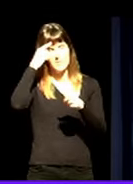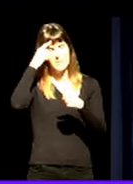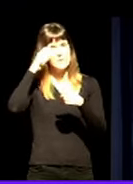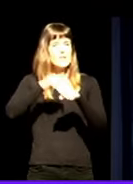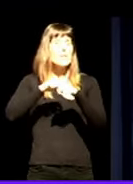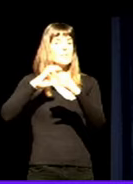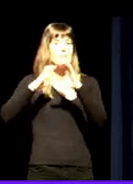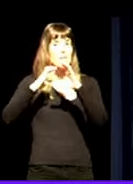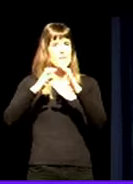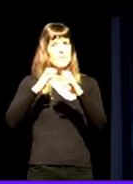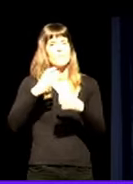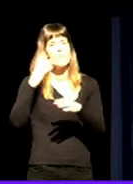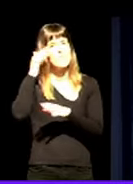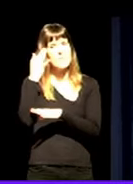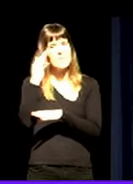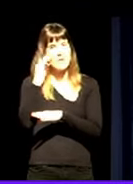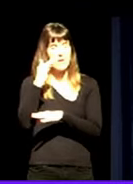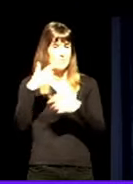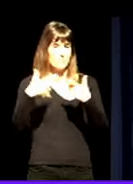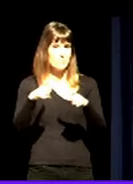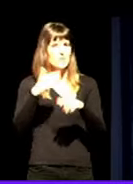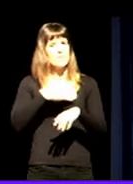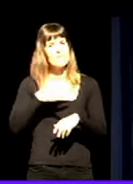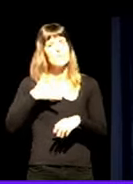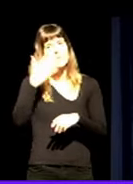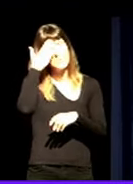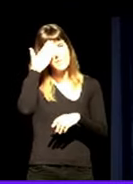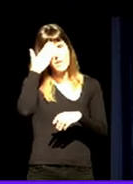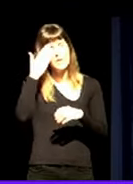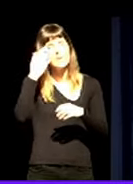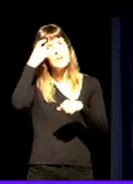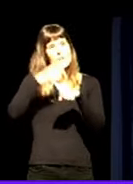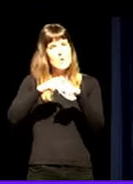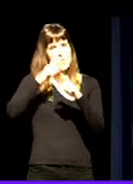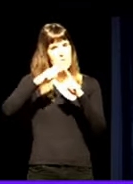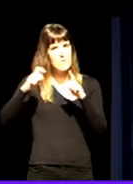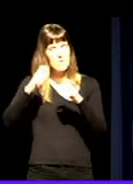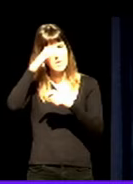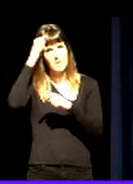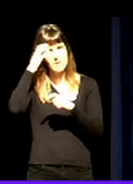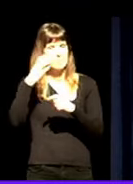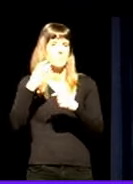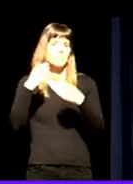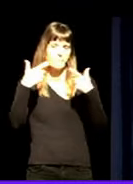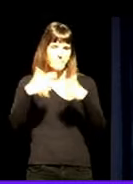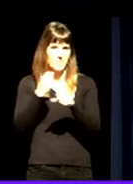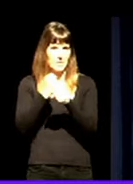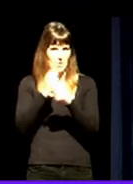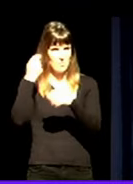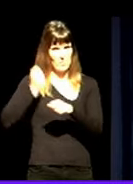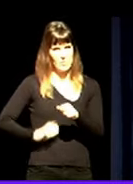bizkaiko-sasunmentaleko sarean eta irakaslea EHUko neurozientziak sailean. Aitorak eta jonek, harri daukate,